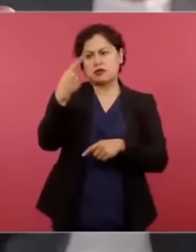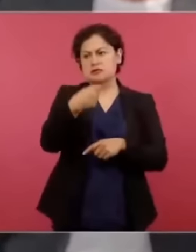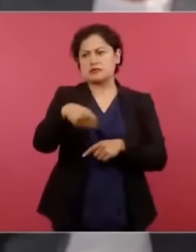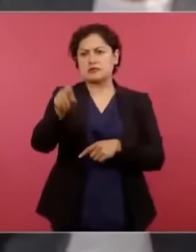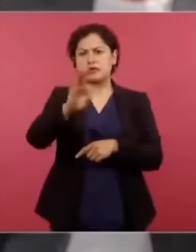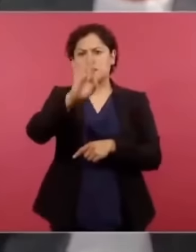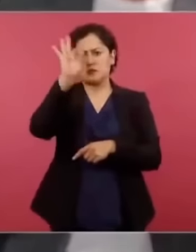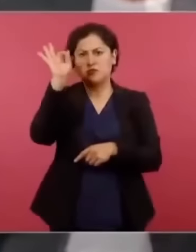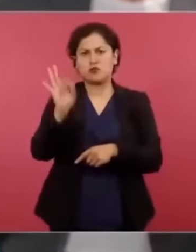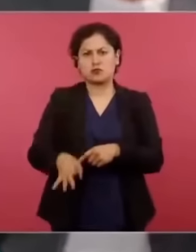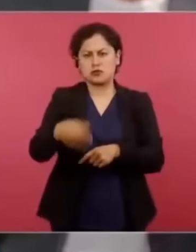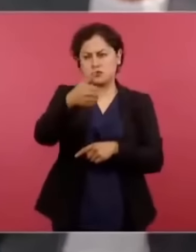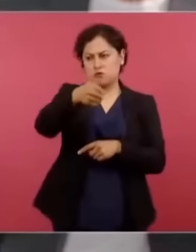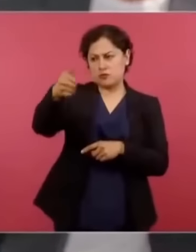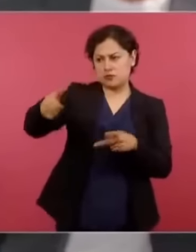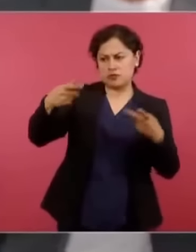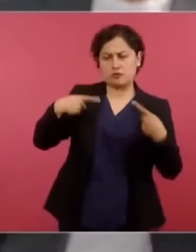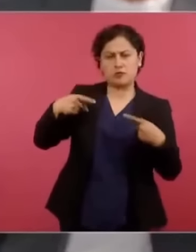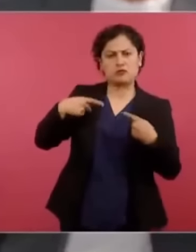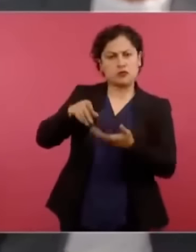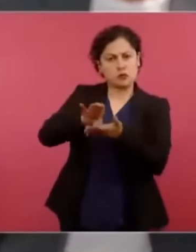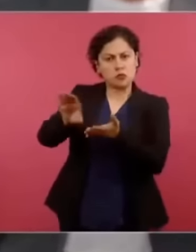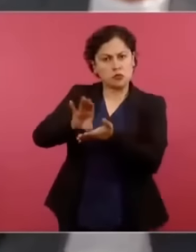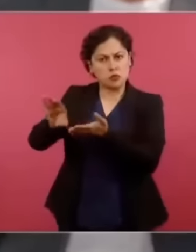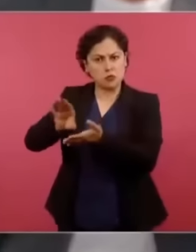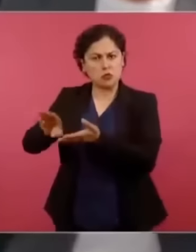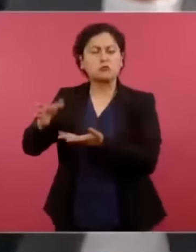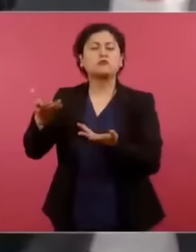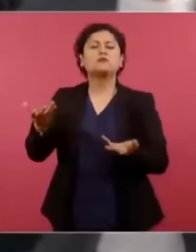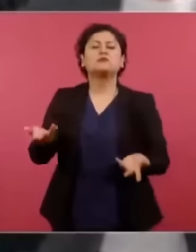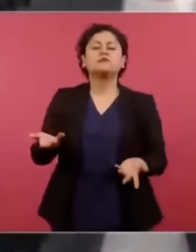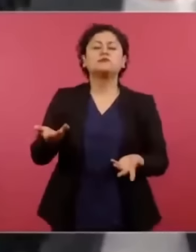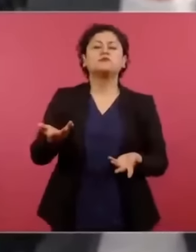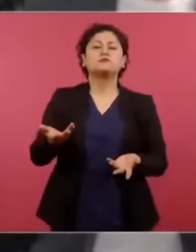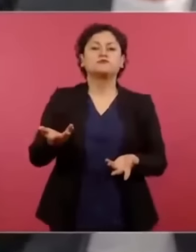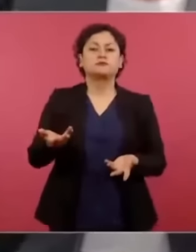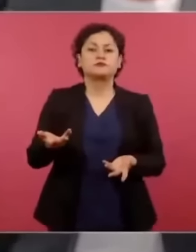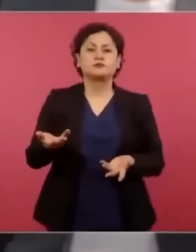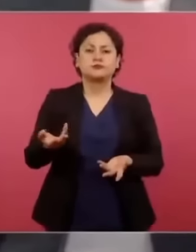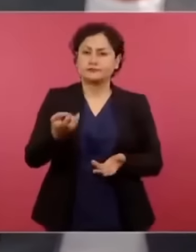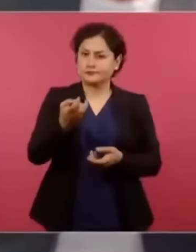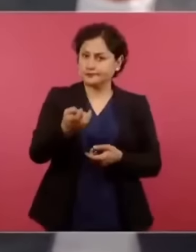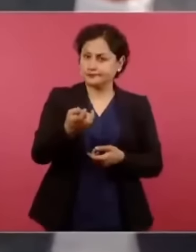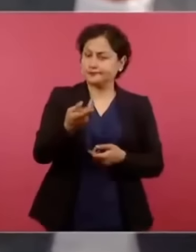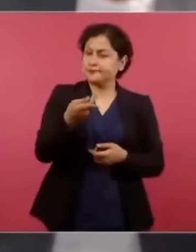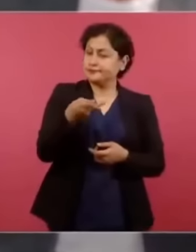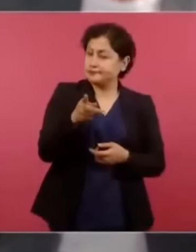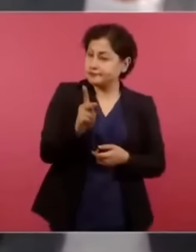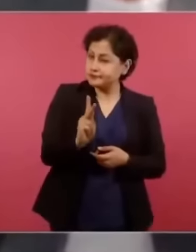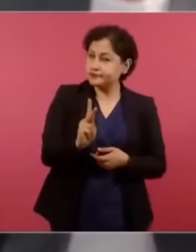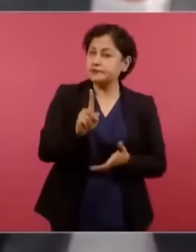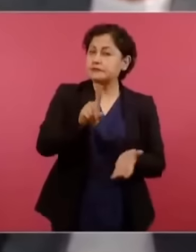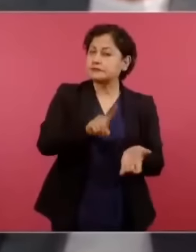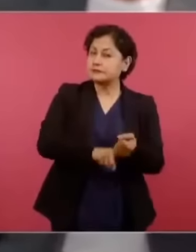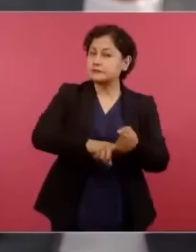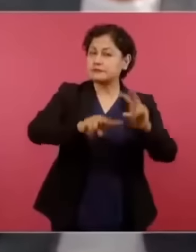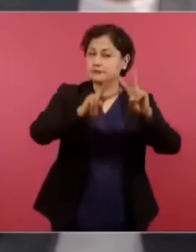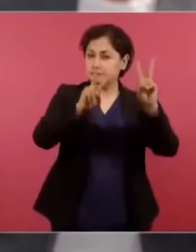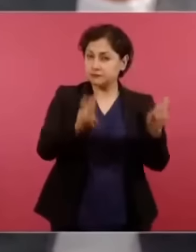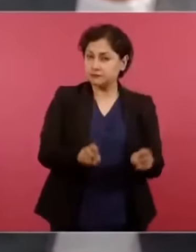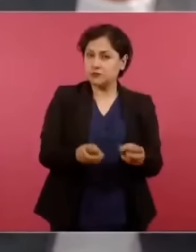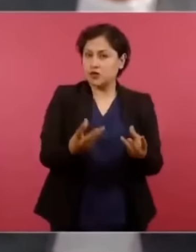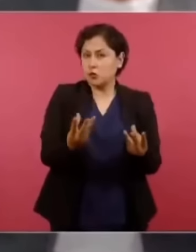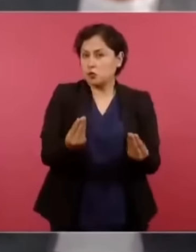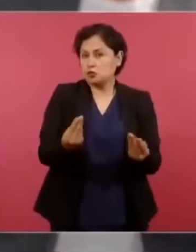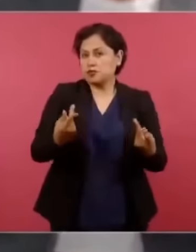ingresos de cada trabajador, trabajadora. Sin embargo, también ahí, ahí también han actuado grupos de derecha, ahora resulta